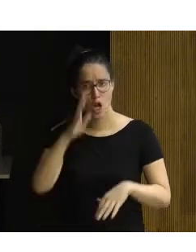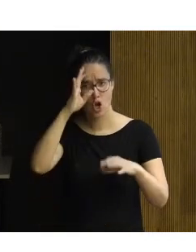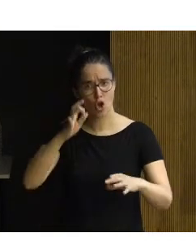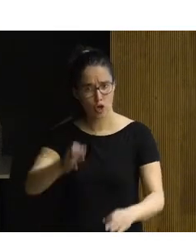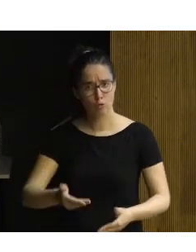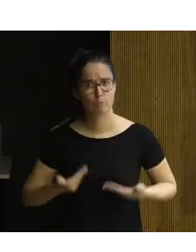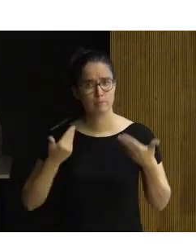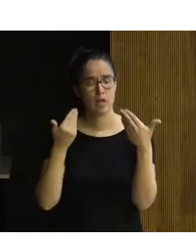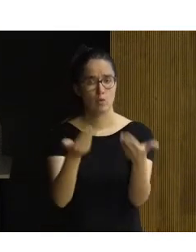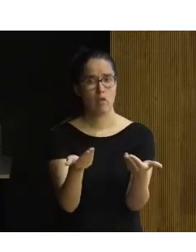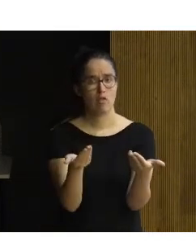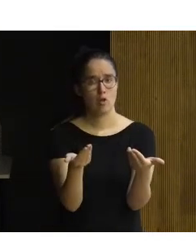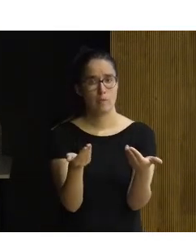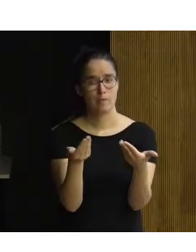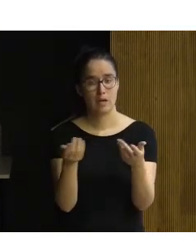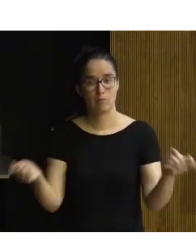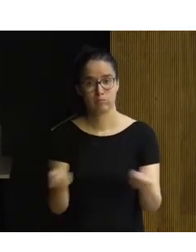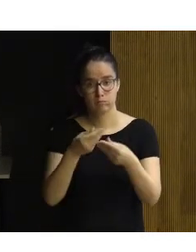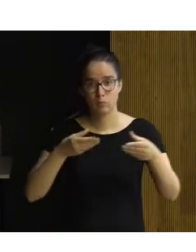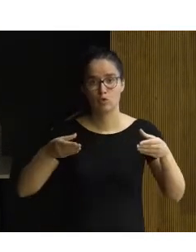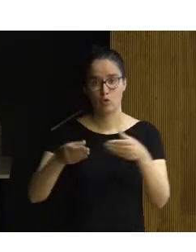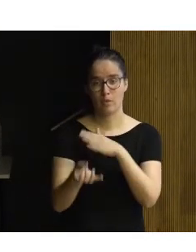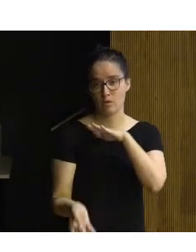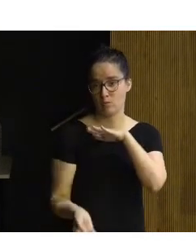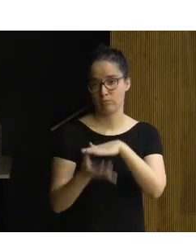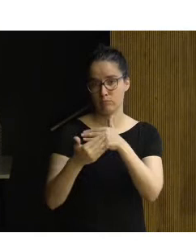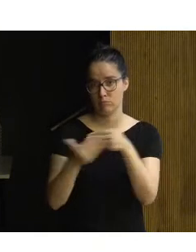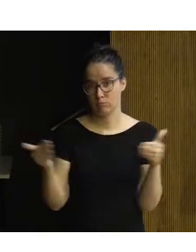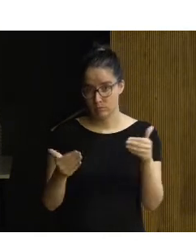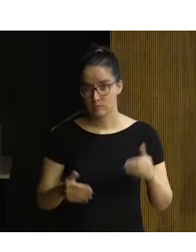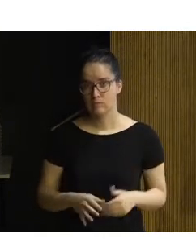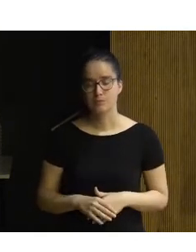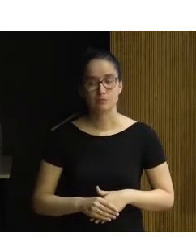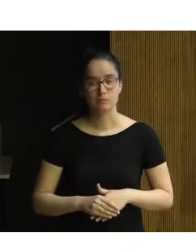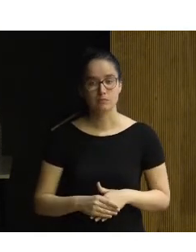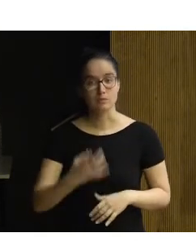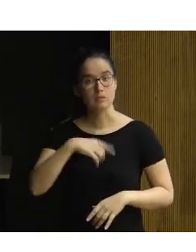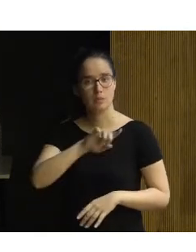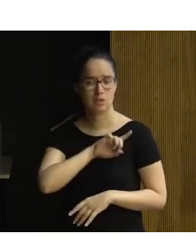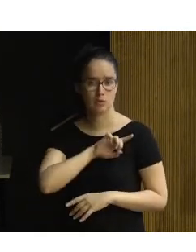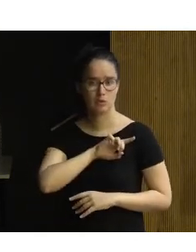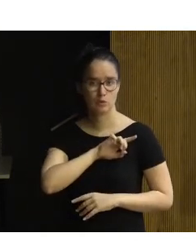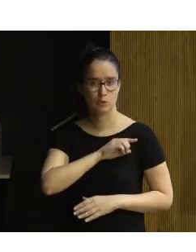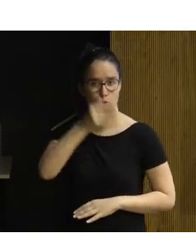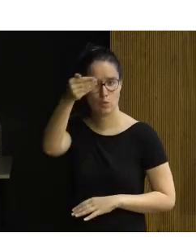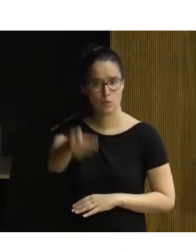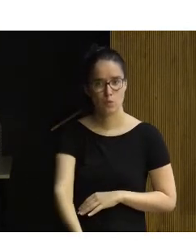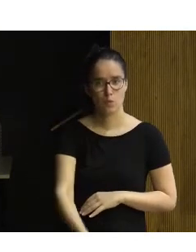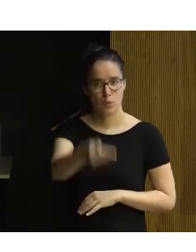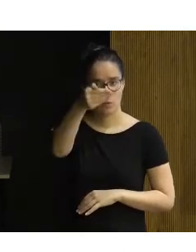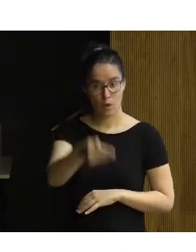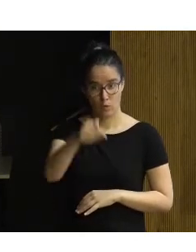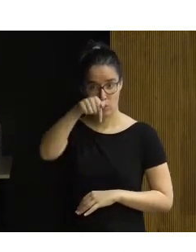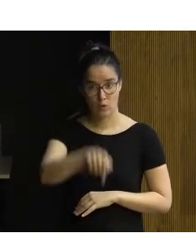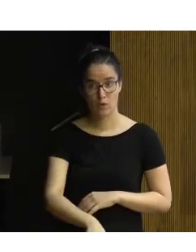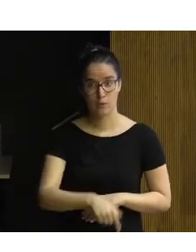contribuido a la publicación de este estándar. Es para nosotros importantísimo el estar hoy